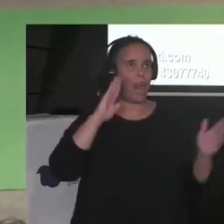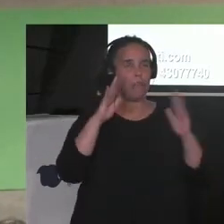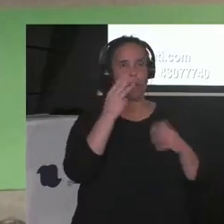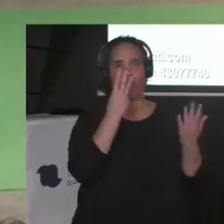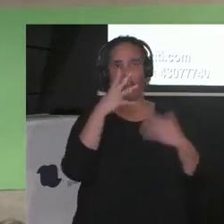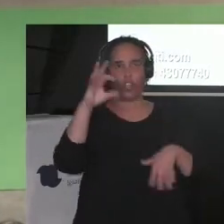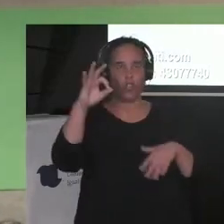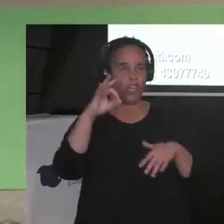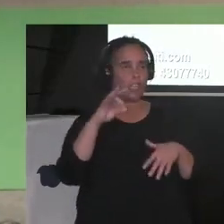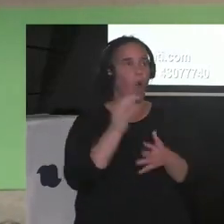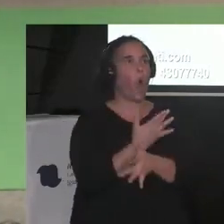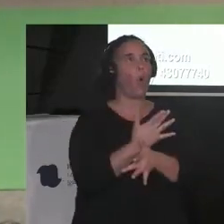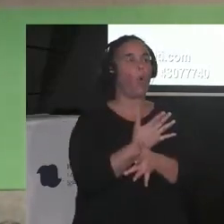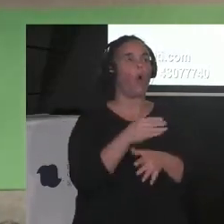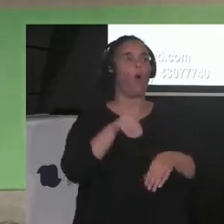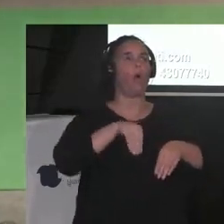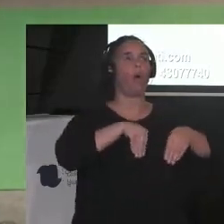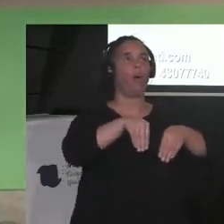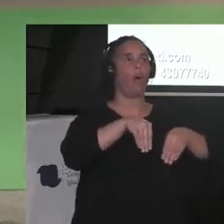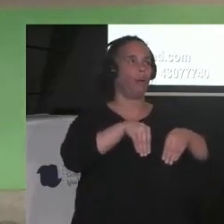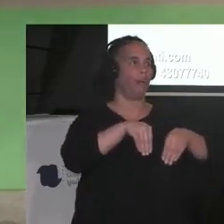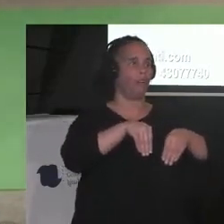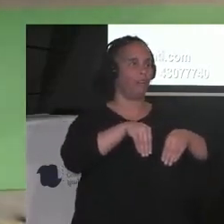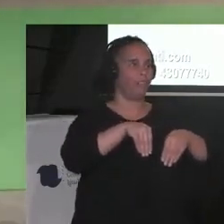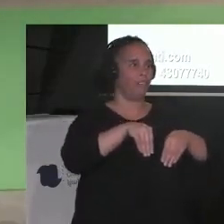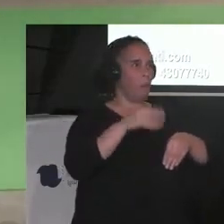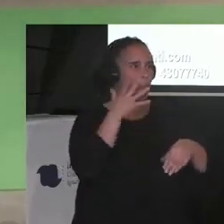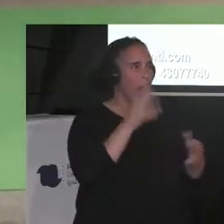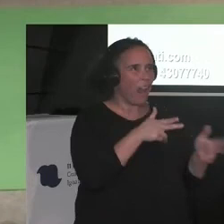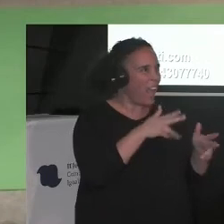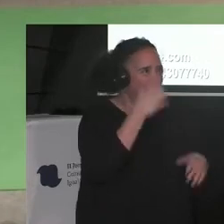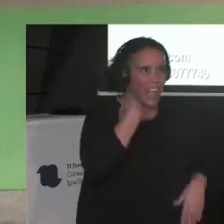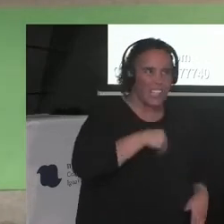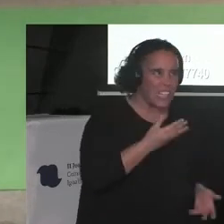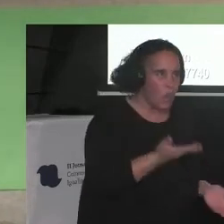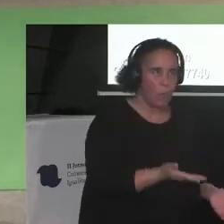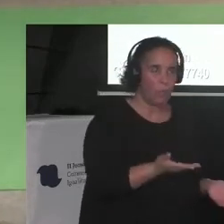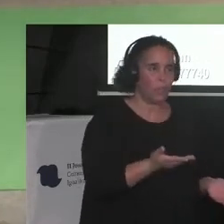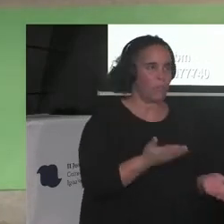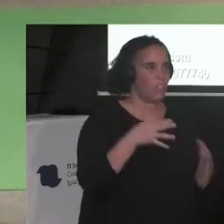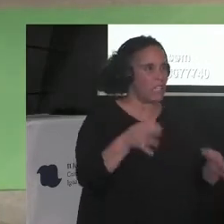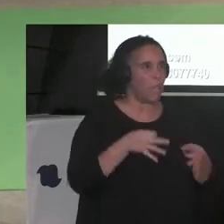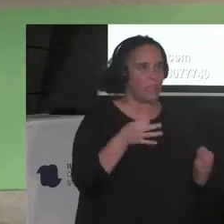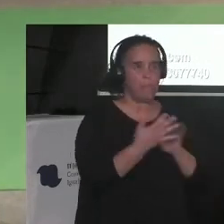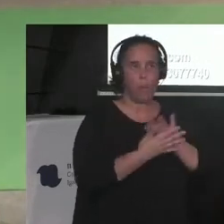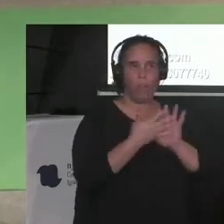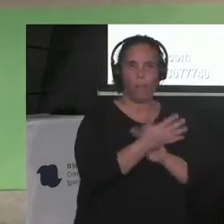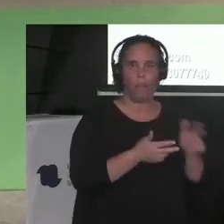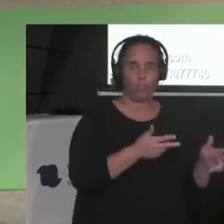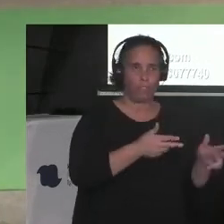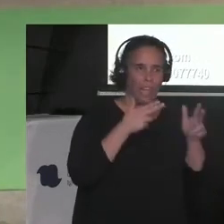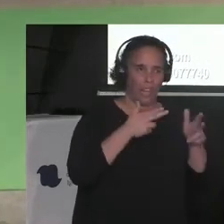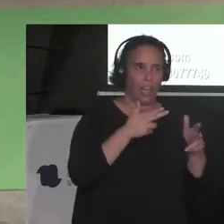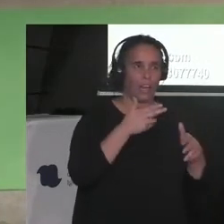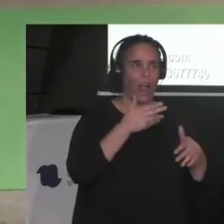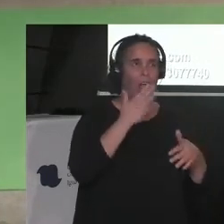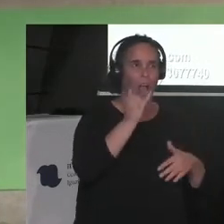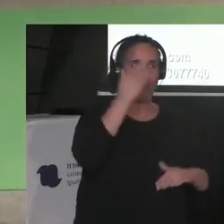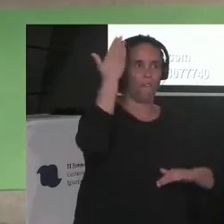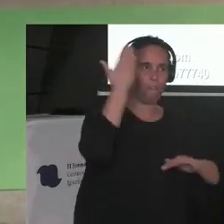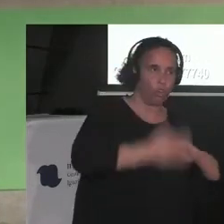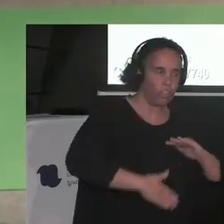Todas las guerras tratan de fronteras, de vallas, de muros, de